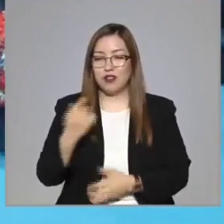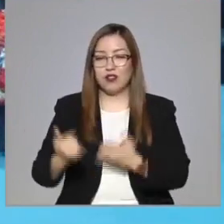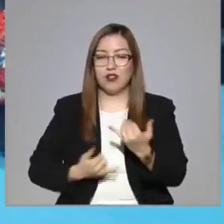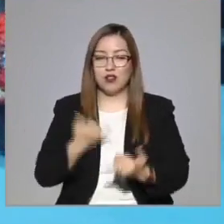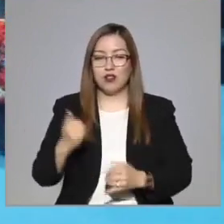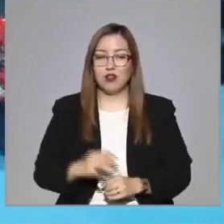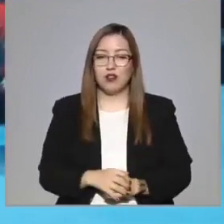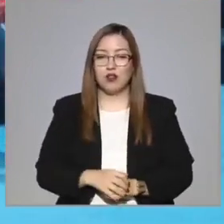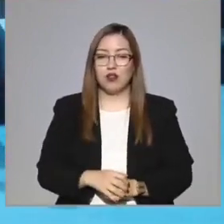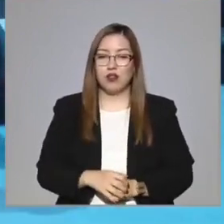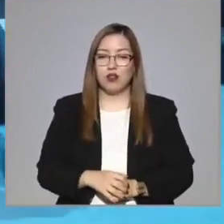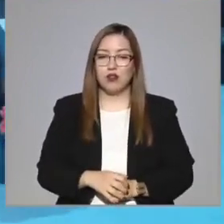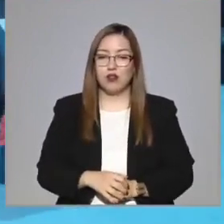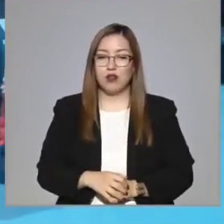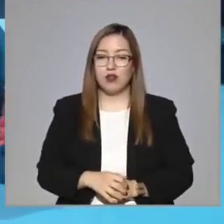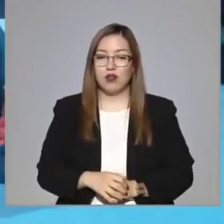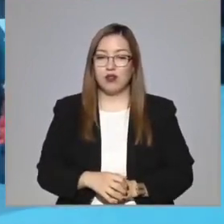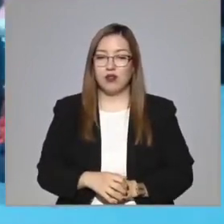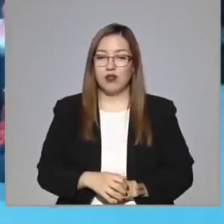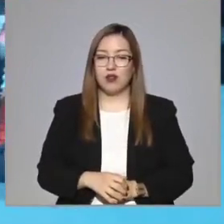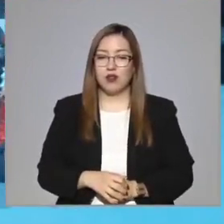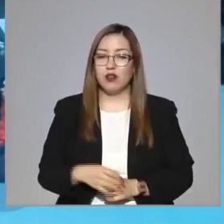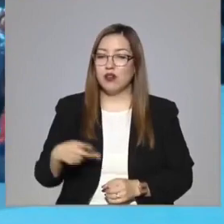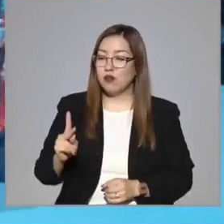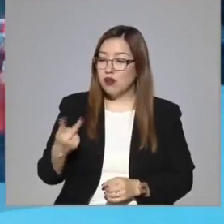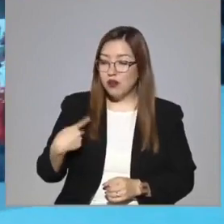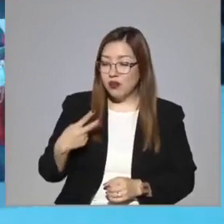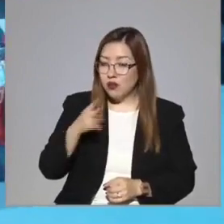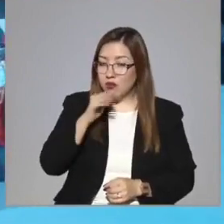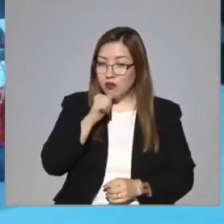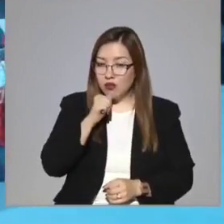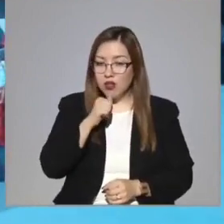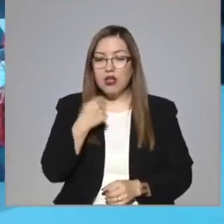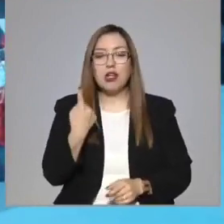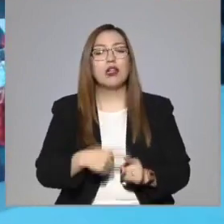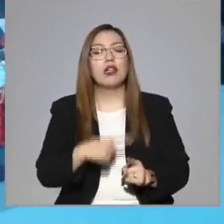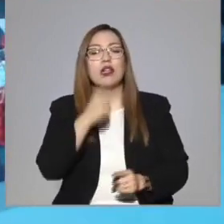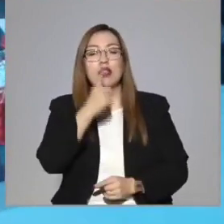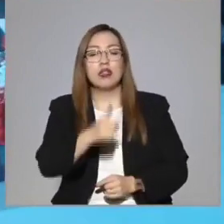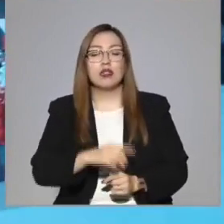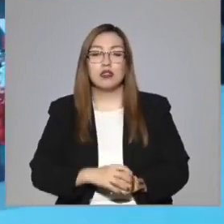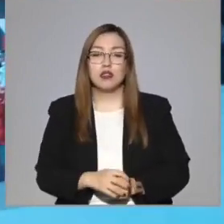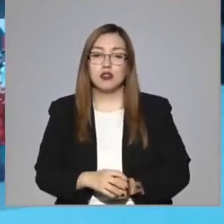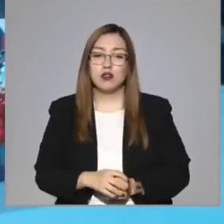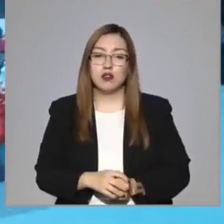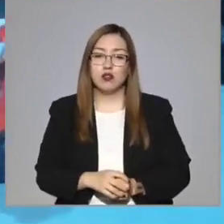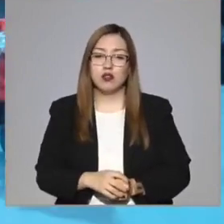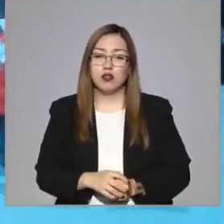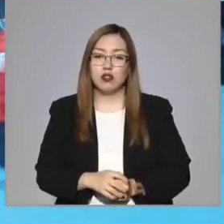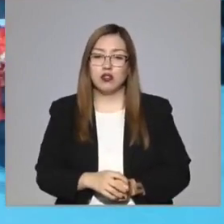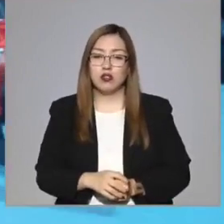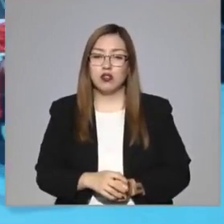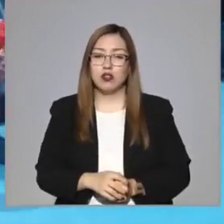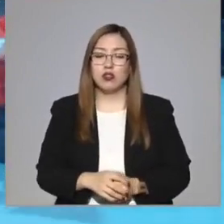Se supone que no podemos. Ay, ¿quién lo dice? Ay, el orden del... El orden